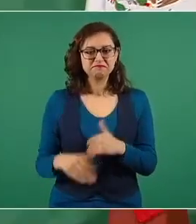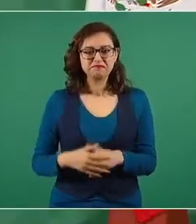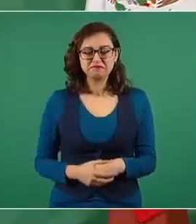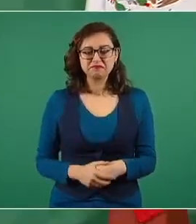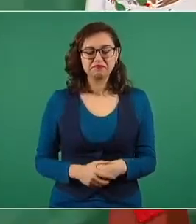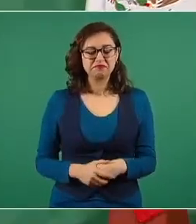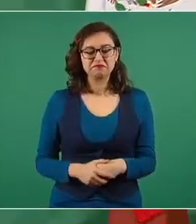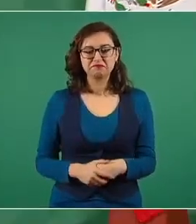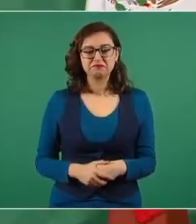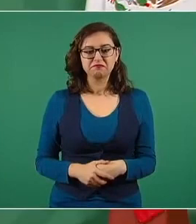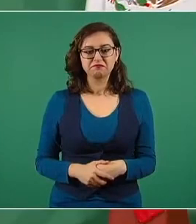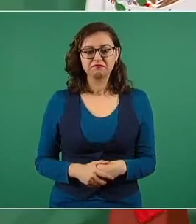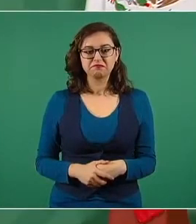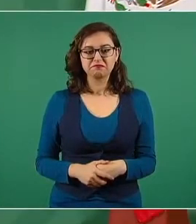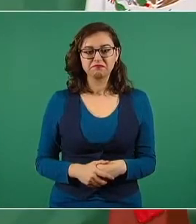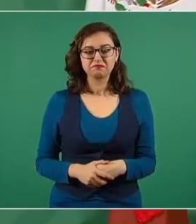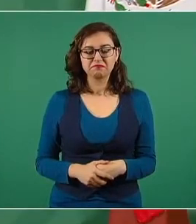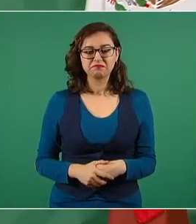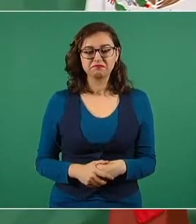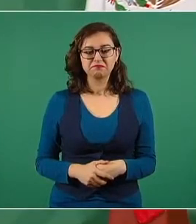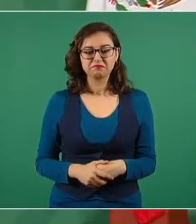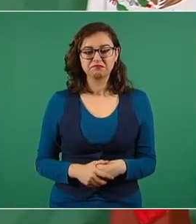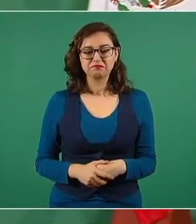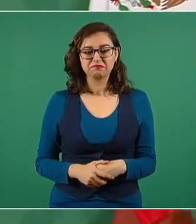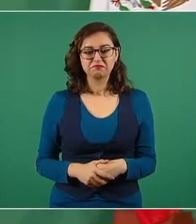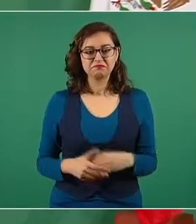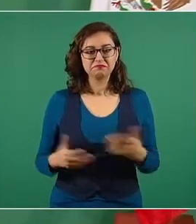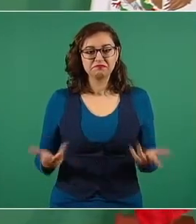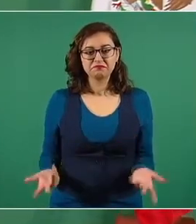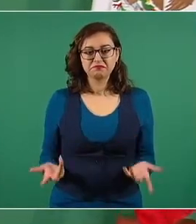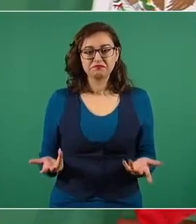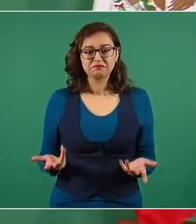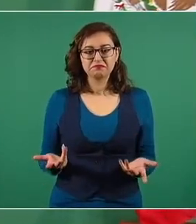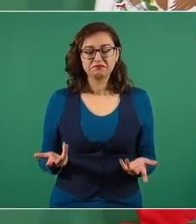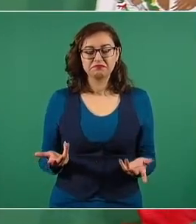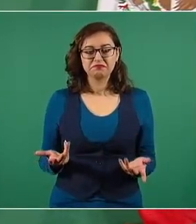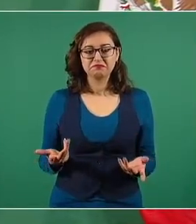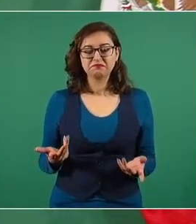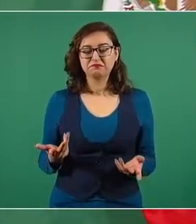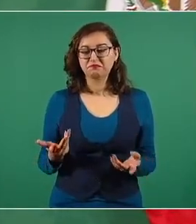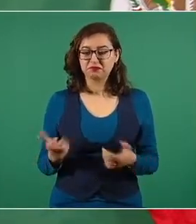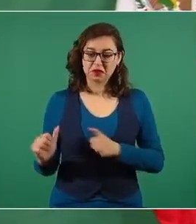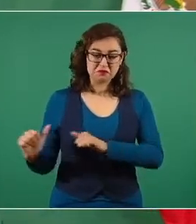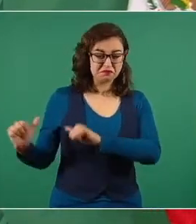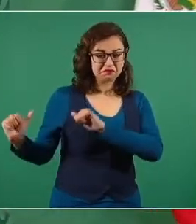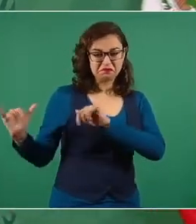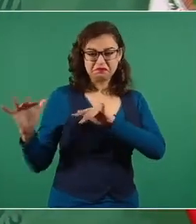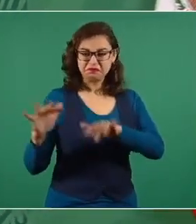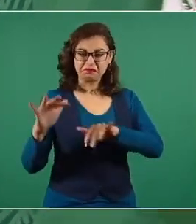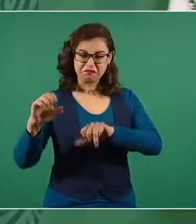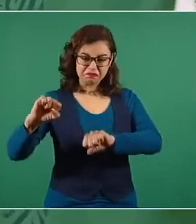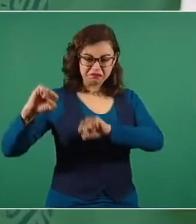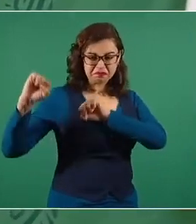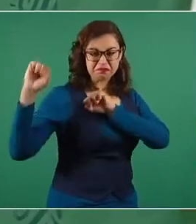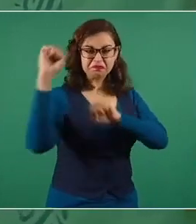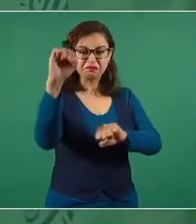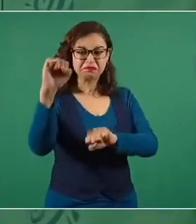A los tres días de la última manifestación, infarto,